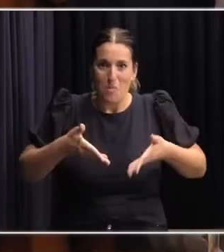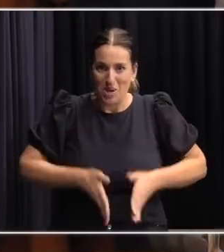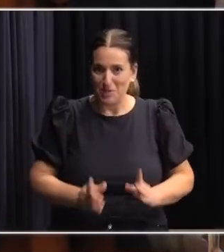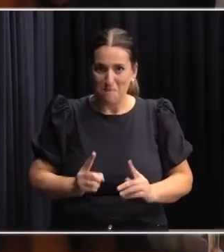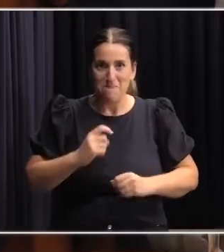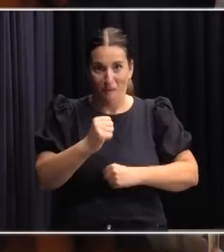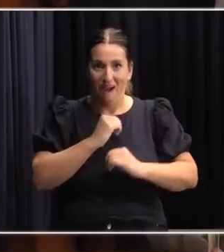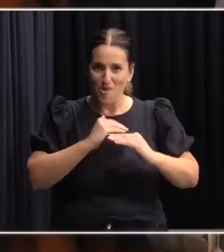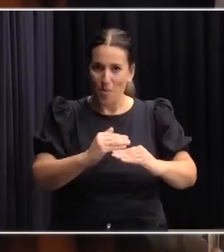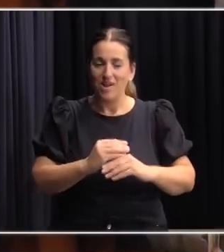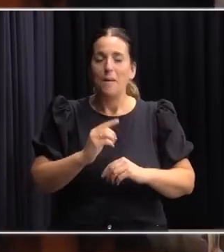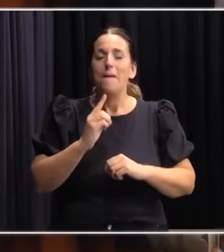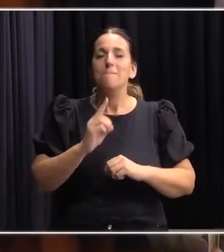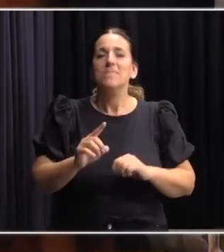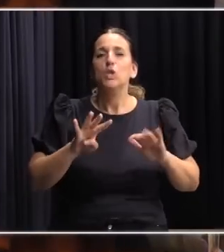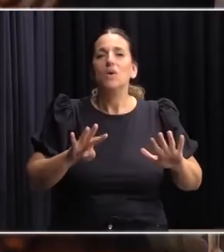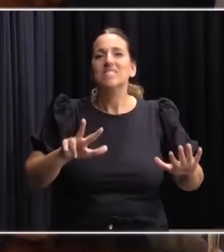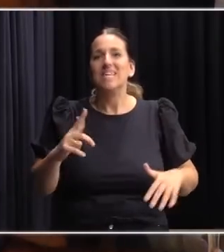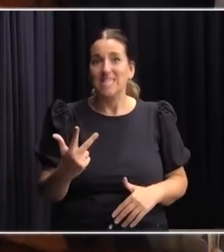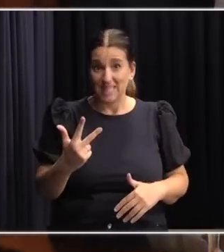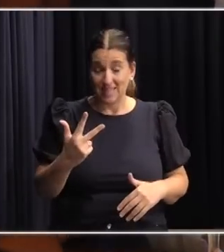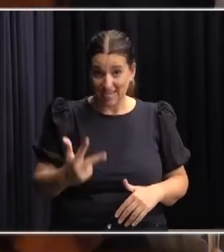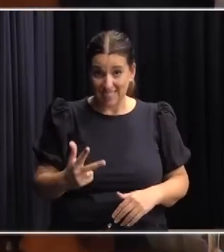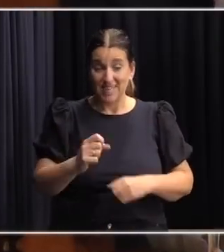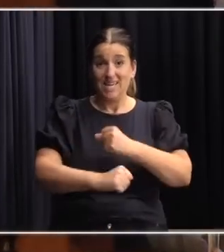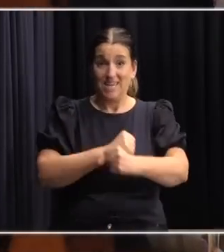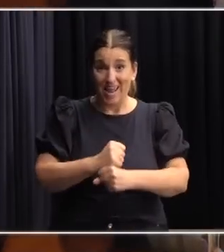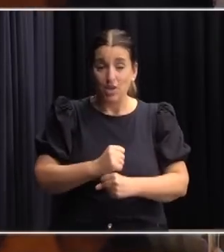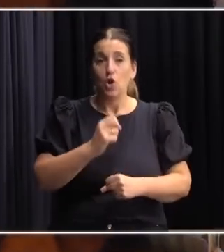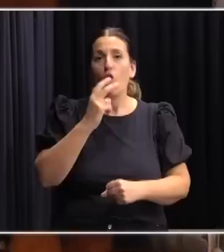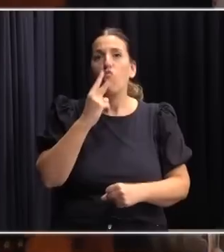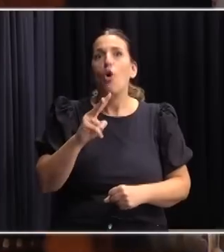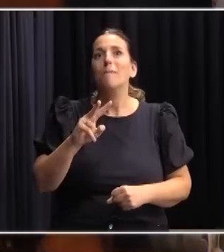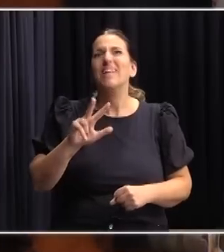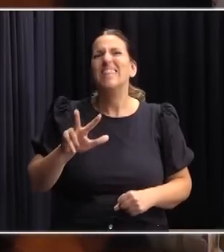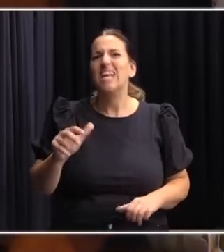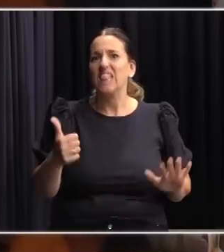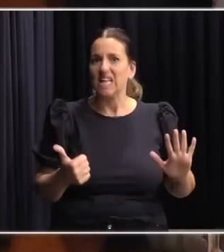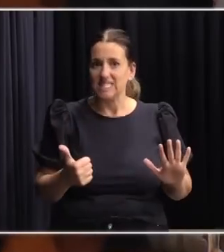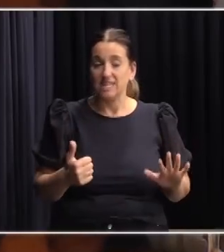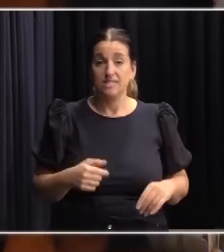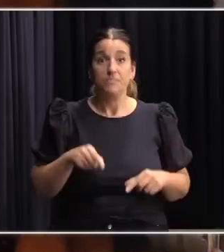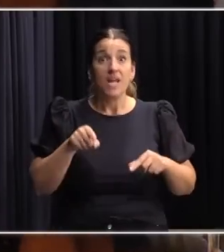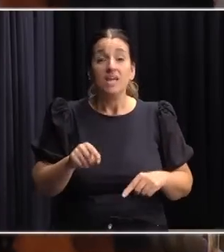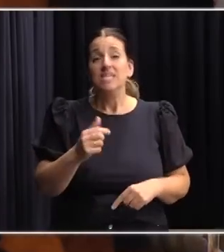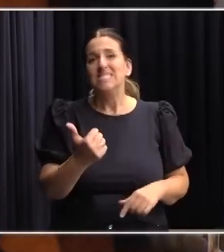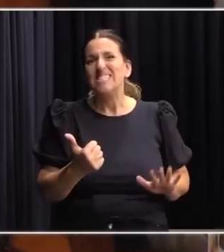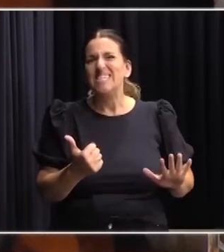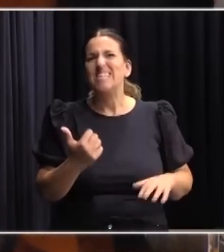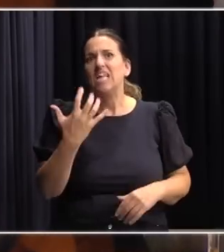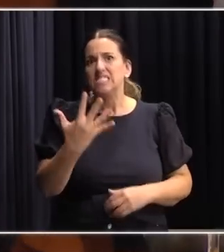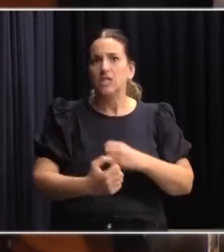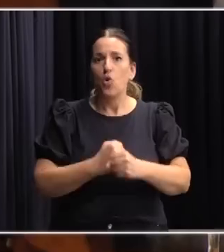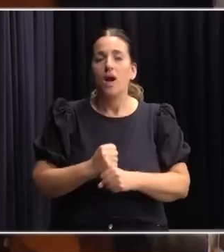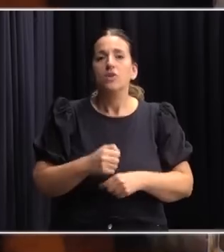73, en el año 2036. Y con 65 años, los nacidos en el